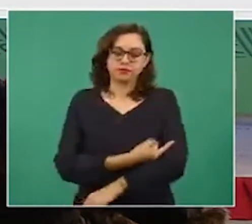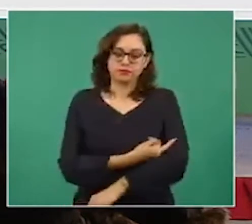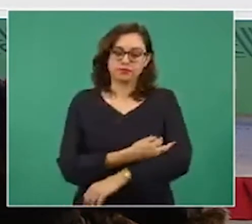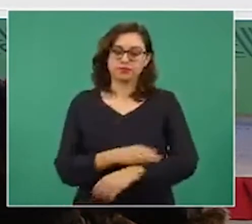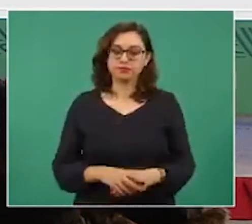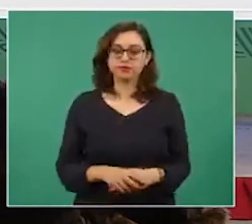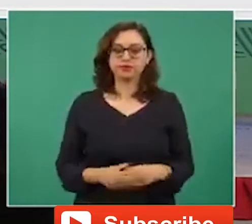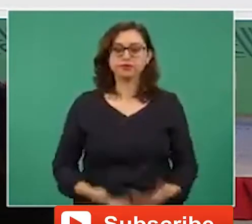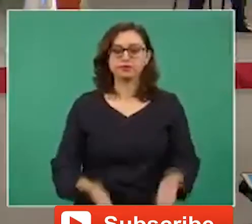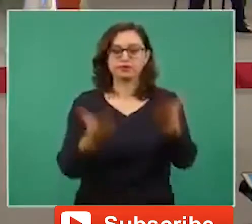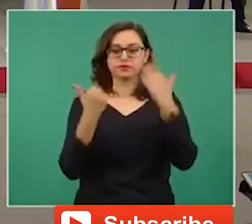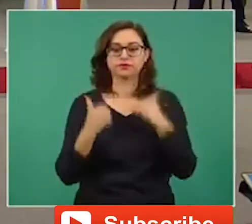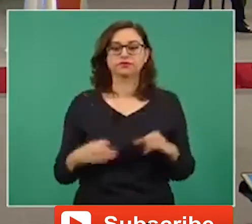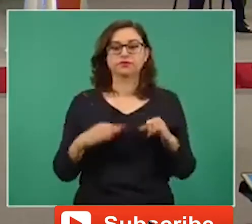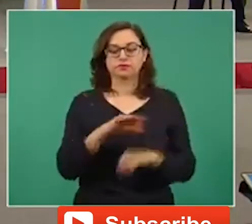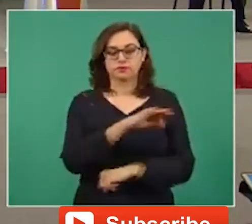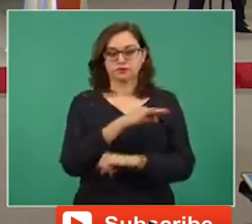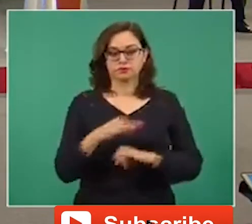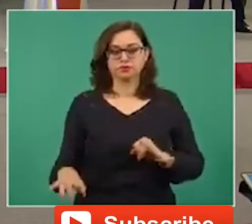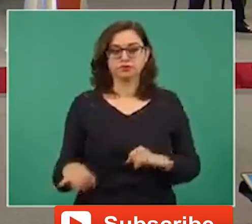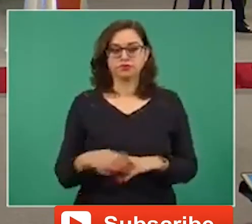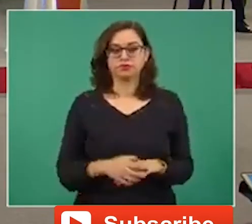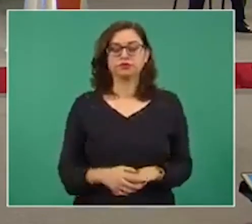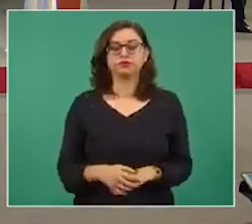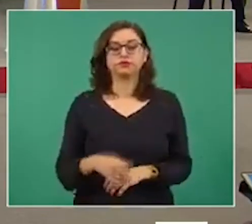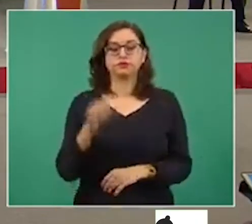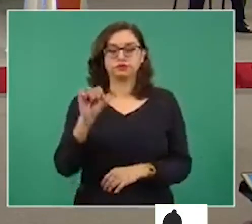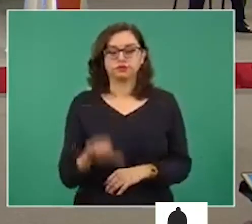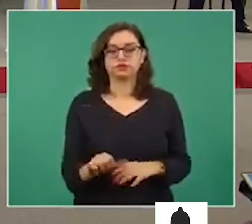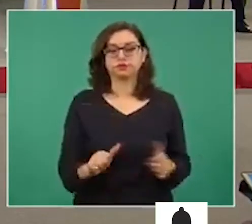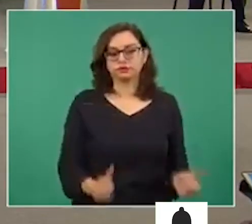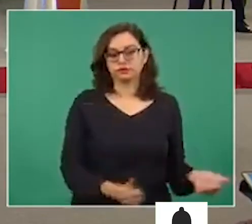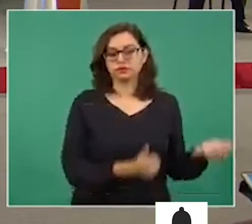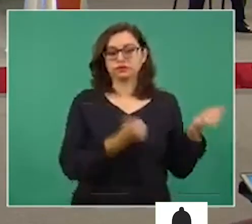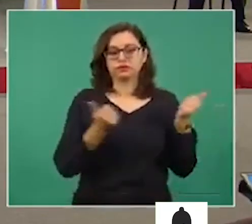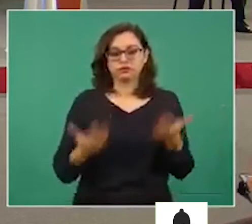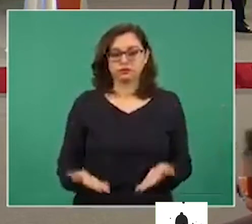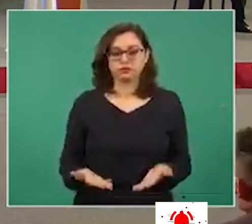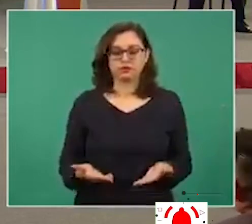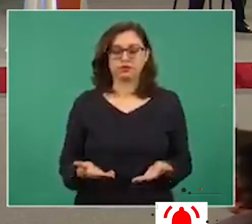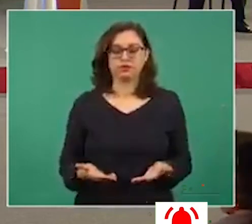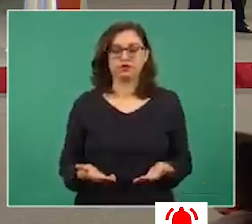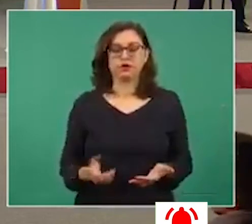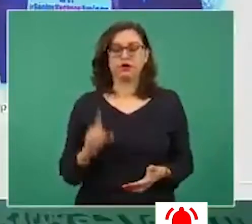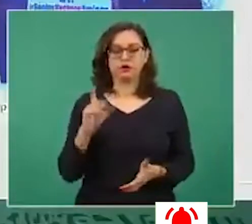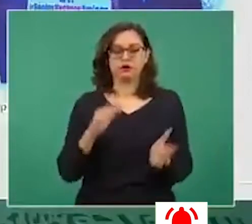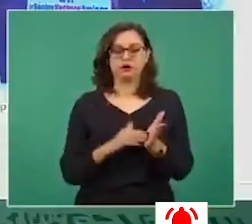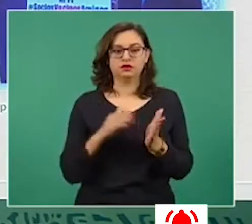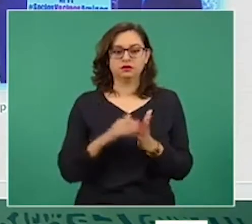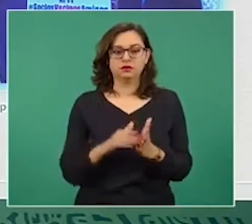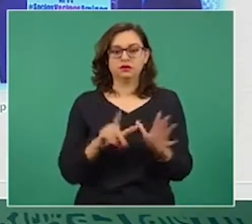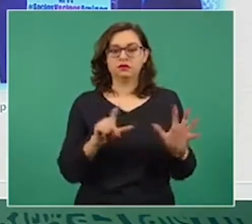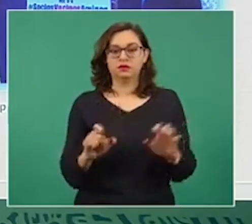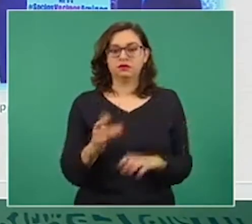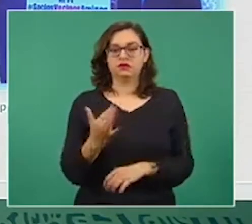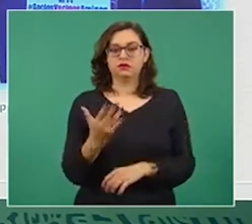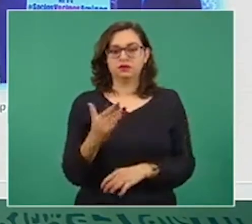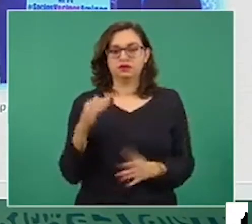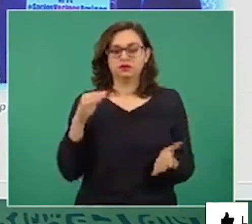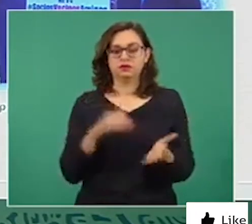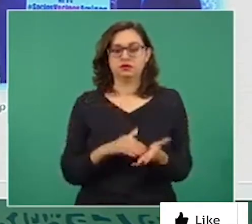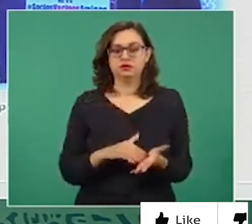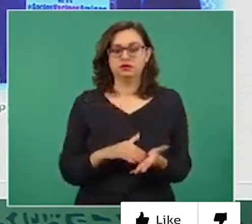Por último, confirmarles que hoy arriba, como ya aquí se mencionó, un millón 750 mil, que es la segunda